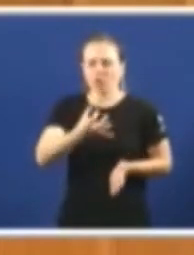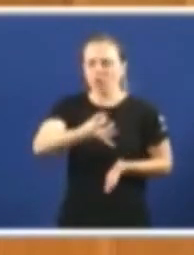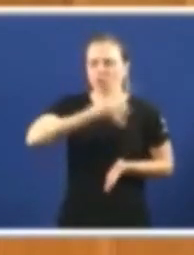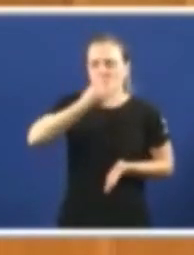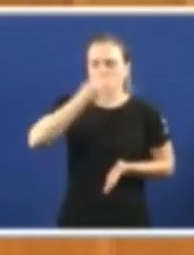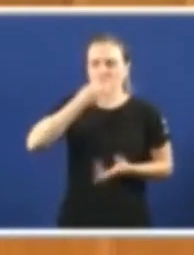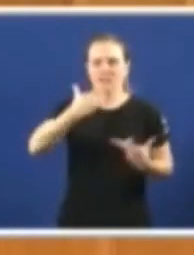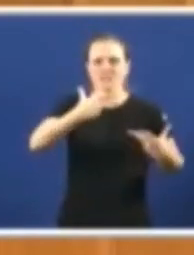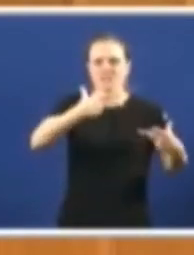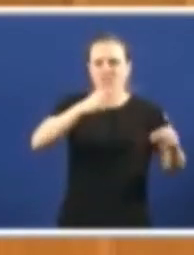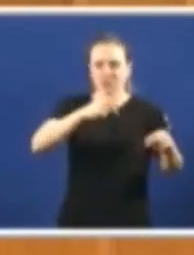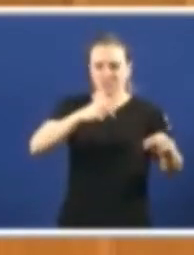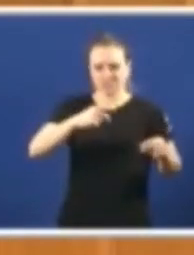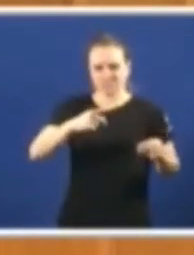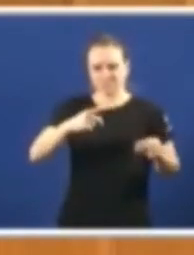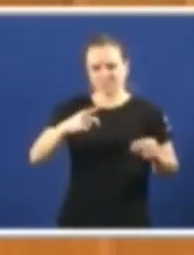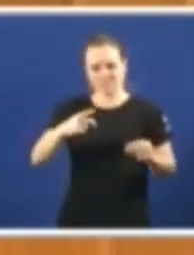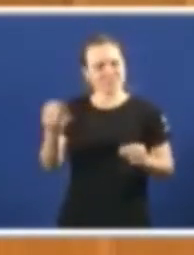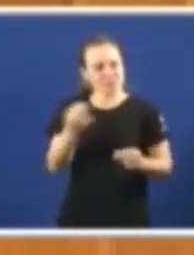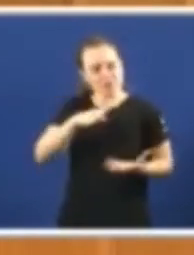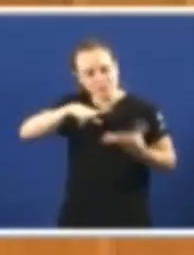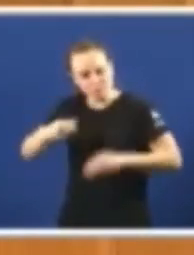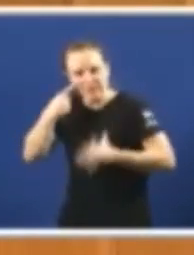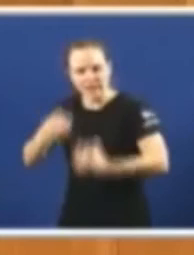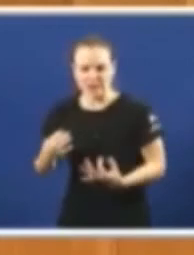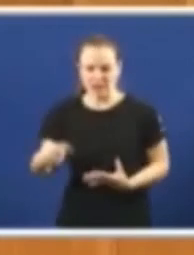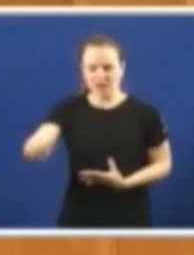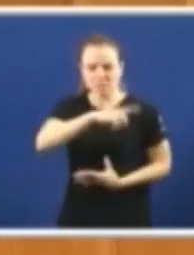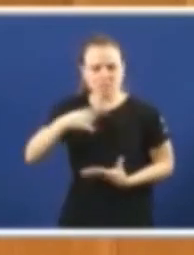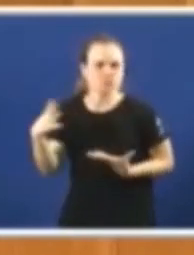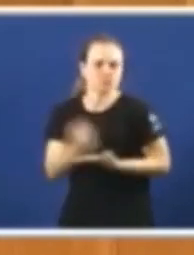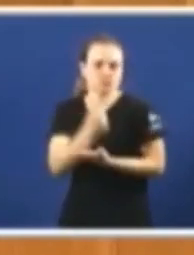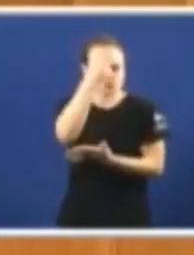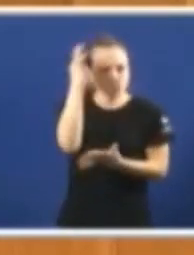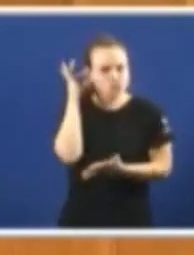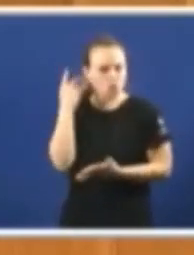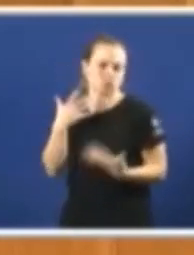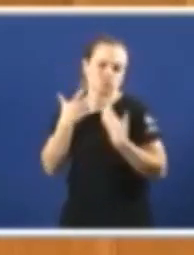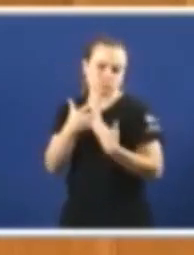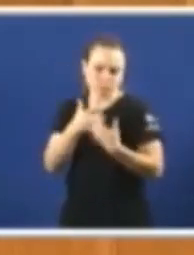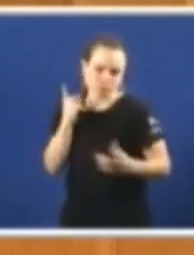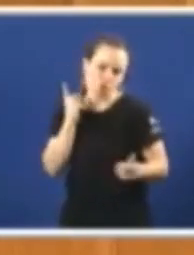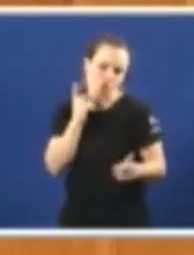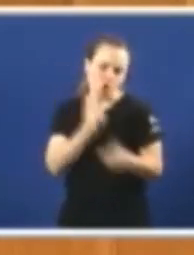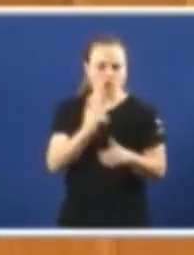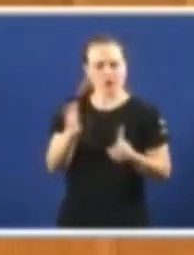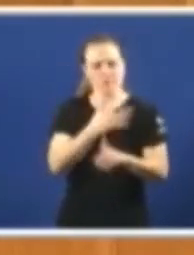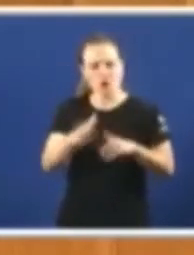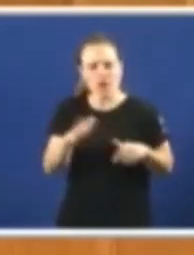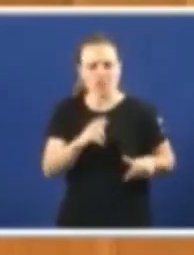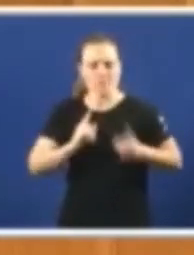alegatos a prol da igualdade. Por suposto, temos que estar todas e todos na loita contra as violencias machistas, pero precisamos recursos, precisamos